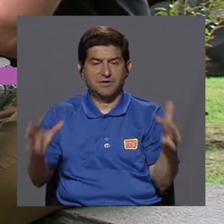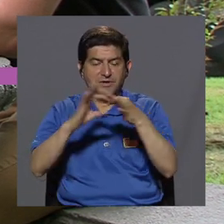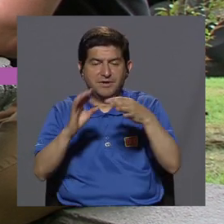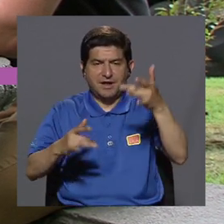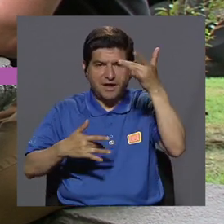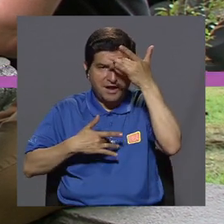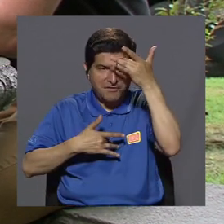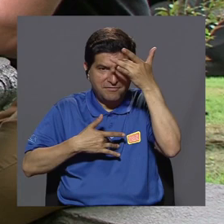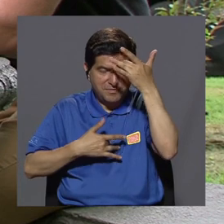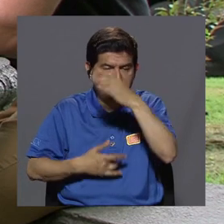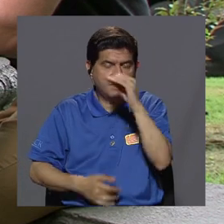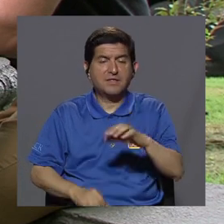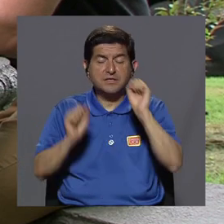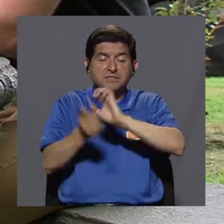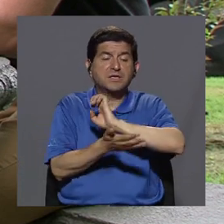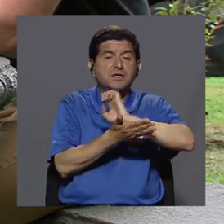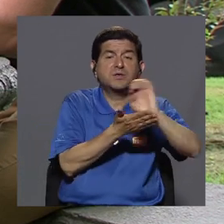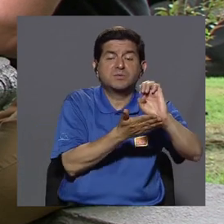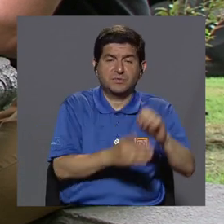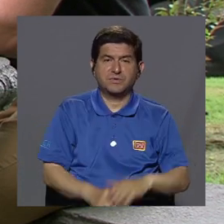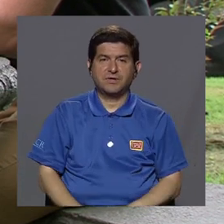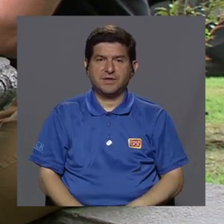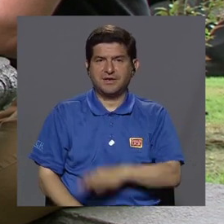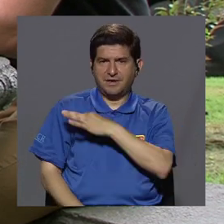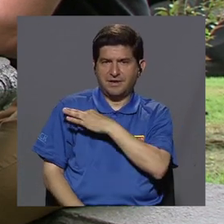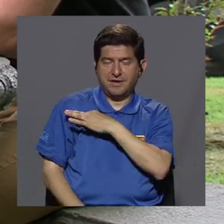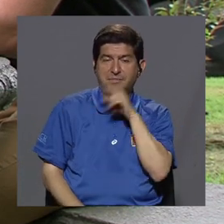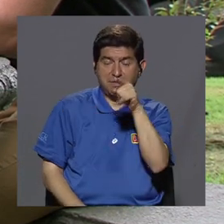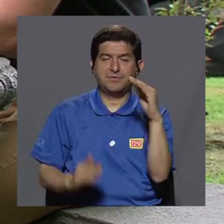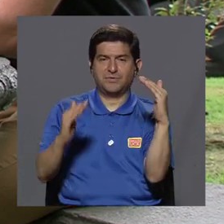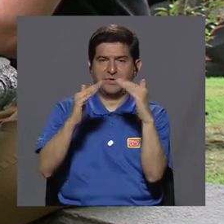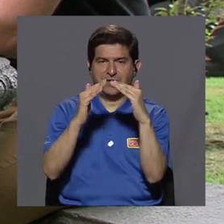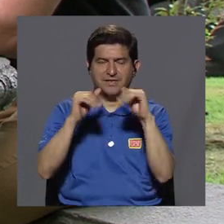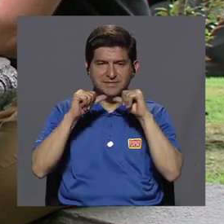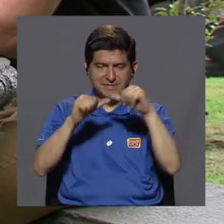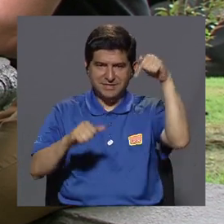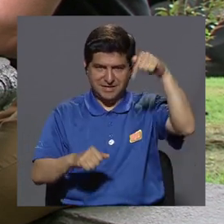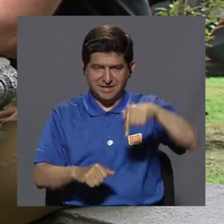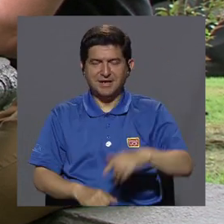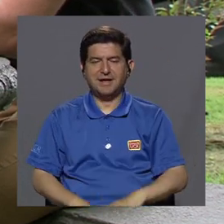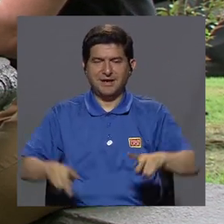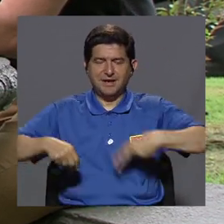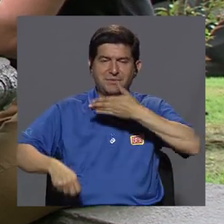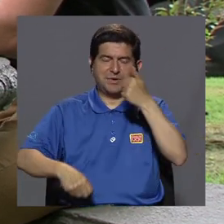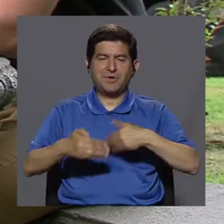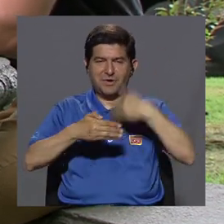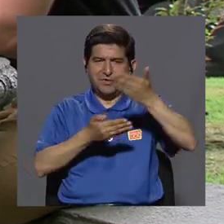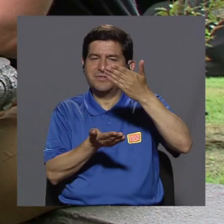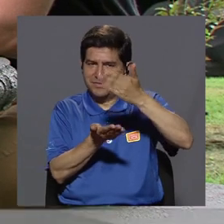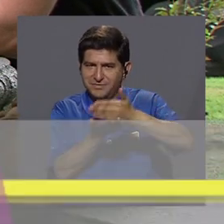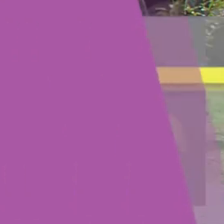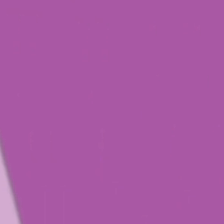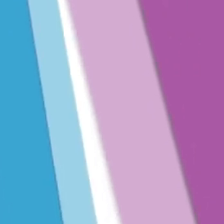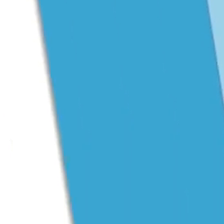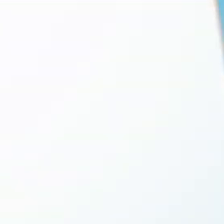enfermedades y cómo podemos prevenirlas. Le invito a usted allá en casa a que continúe con nosotros en Vivir Mejor después de esta pausa.